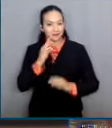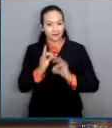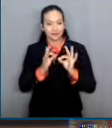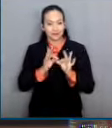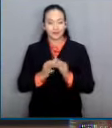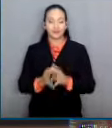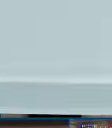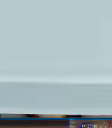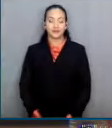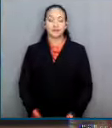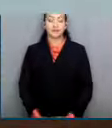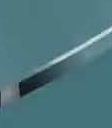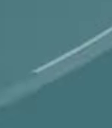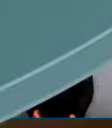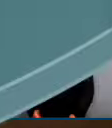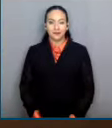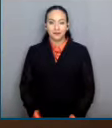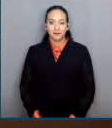Carlos González.